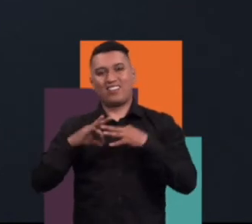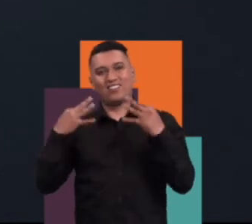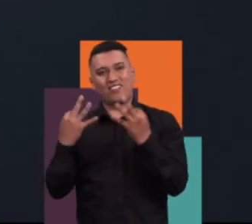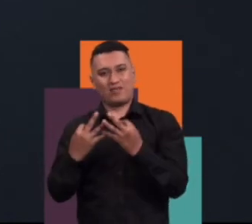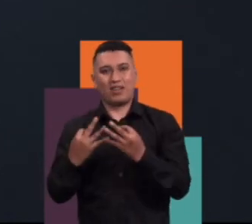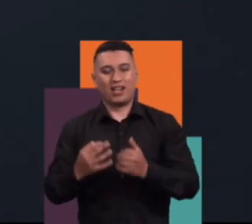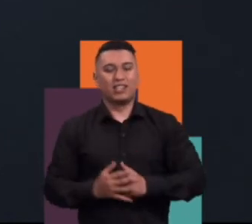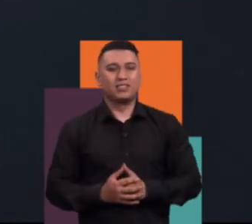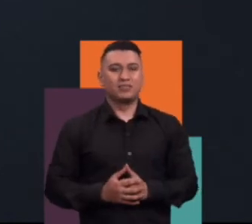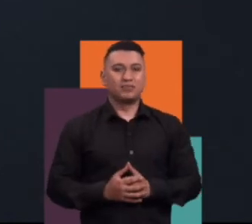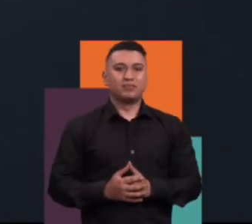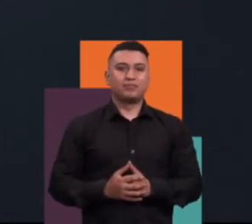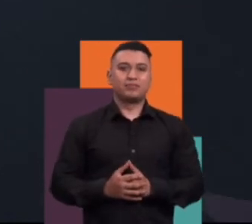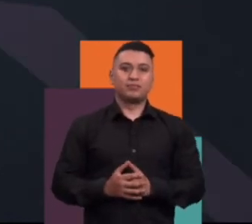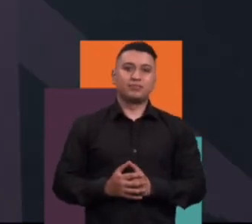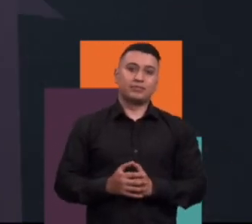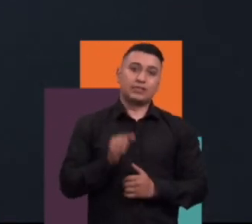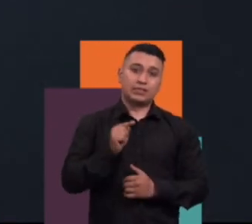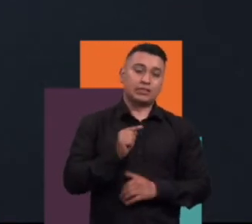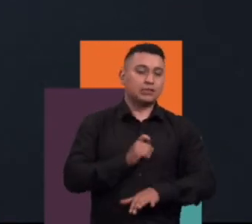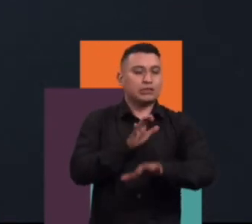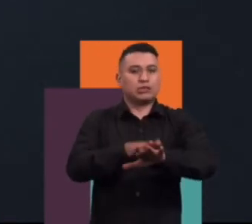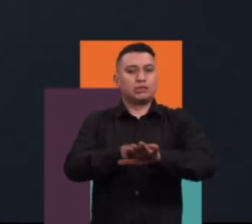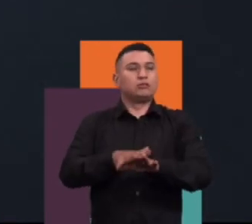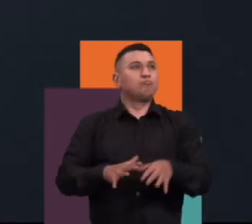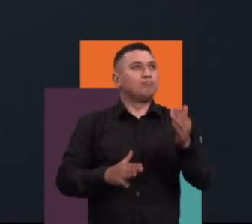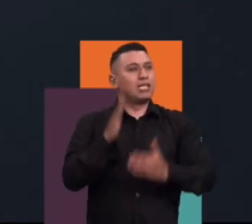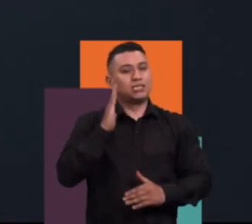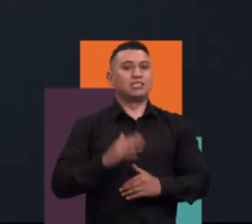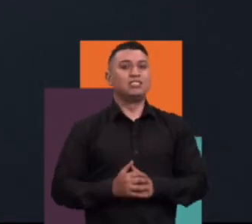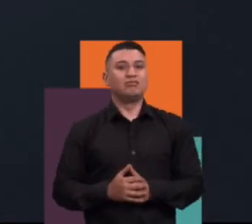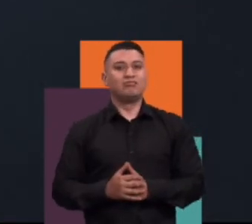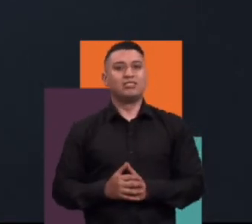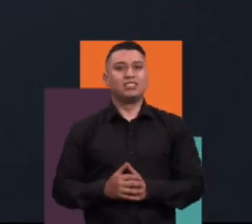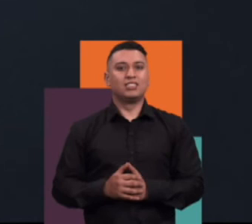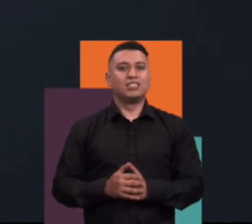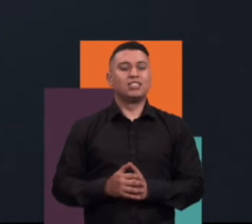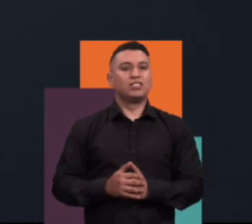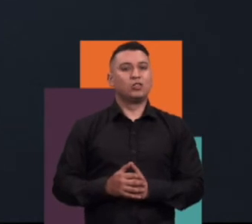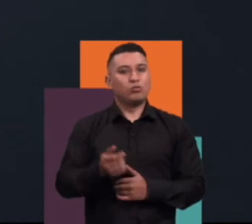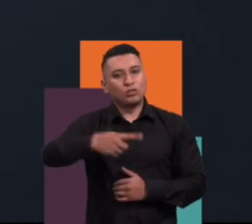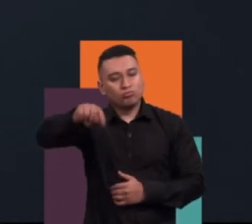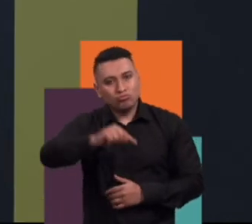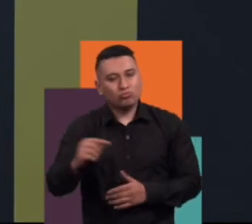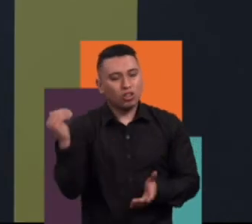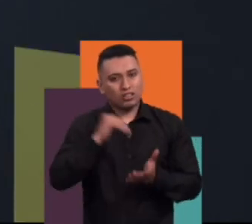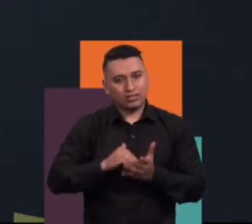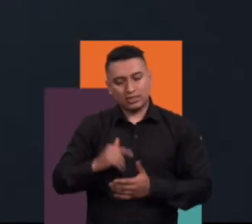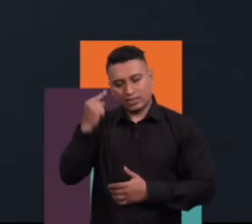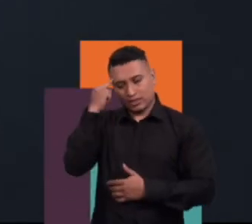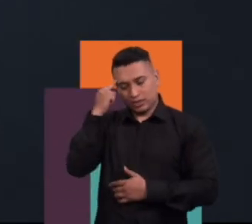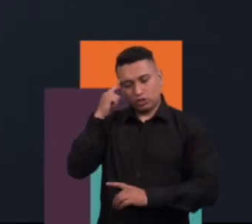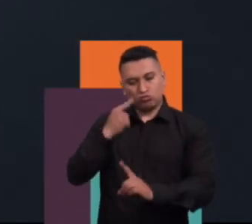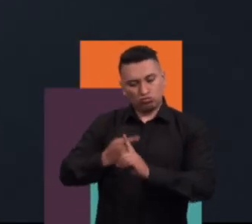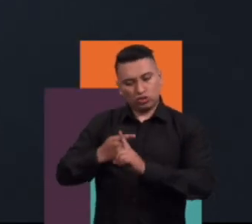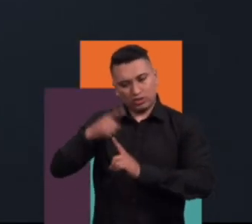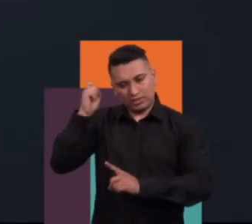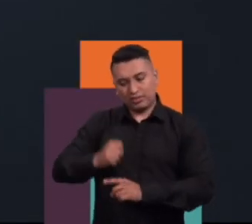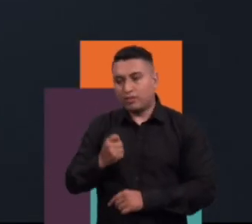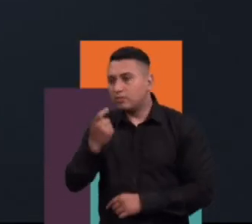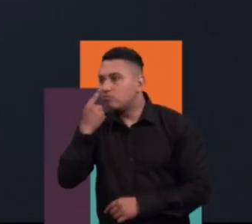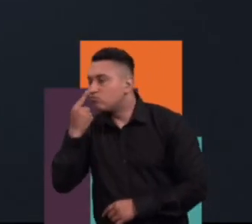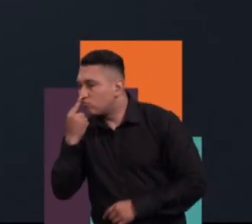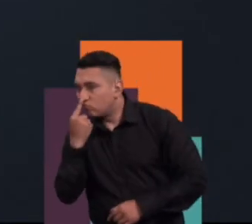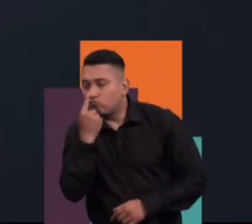riesgos en espacios desconocidos. Y yo haría ese llamado, el llamado a explorar de nuevo,